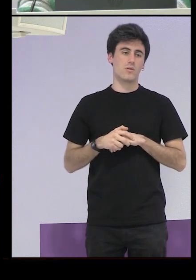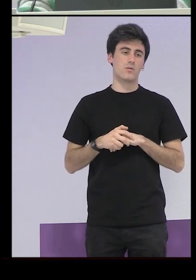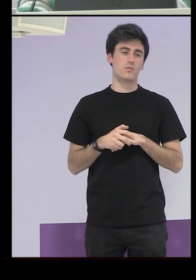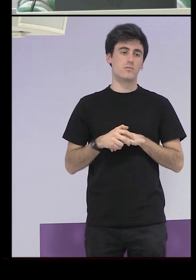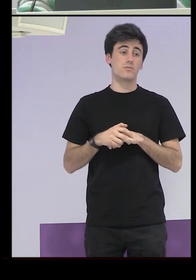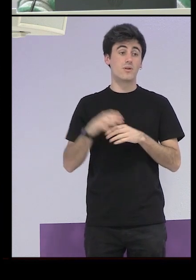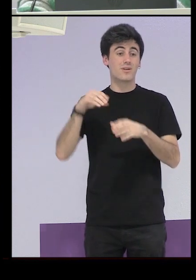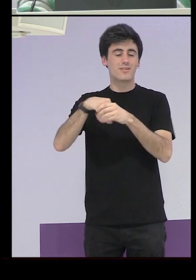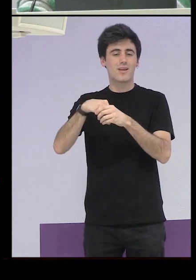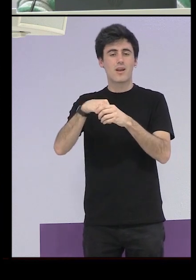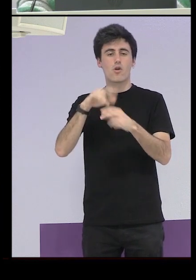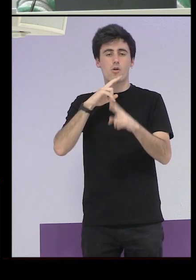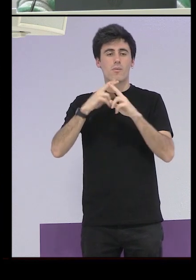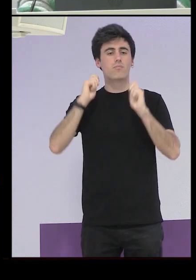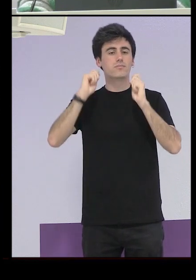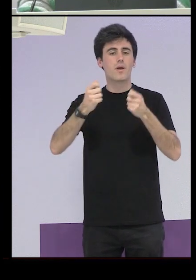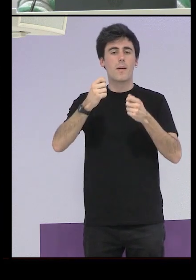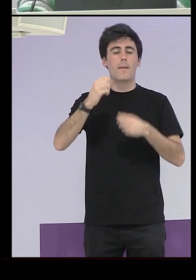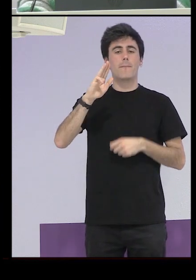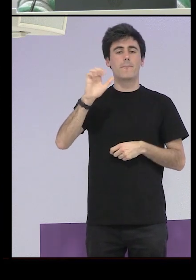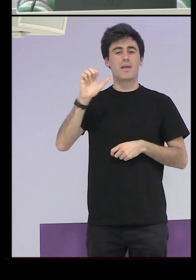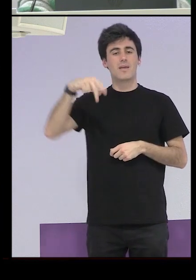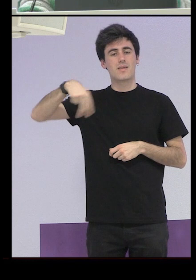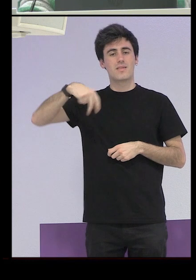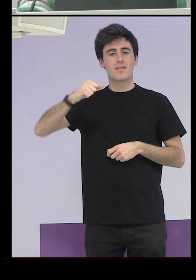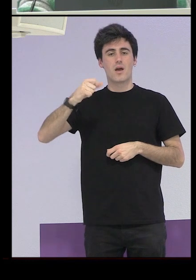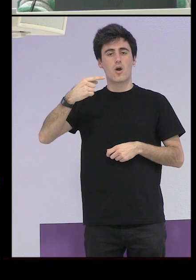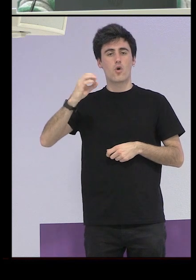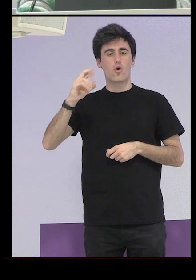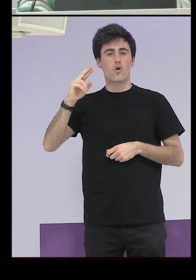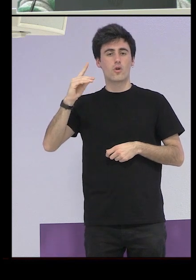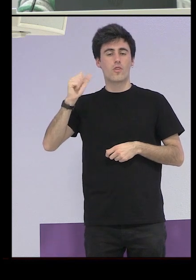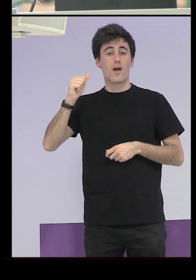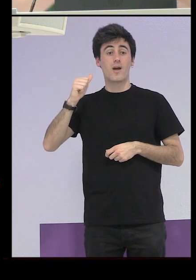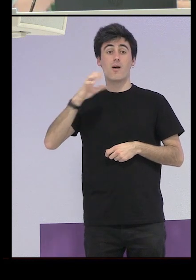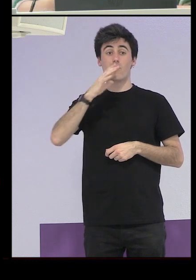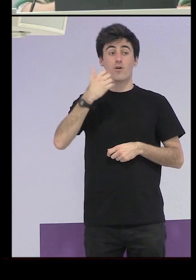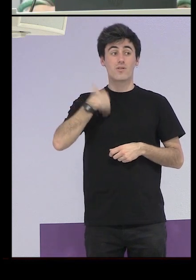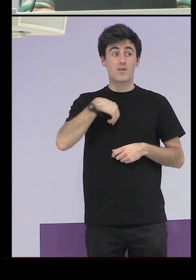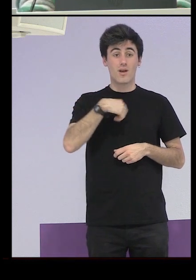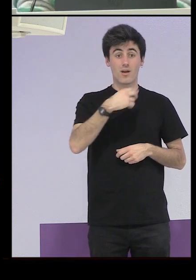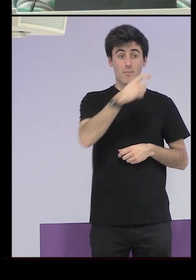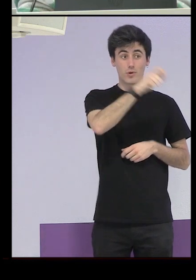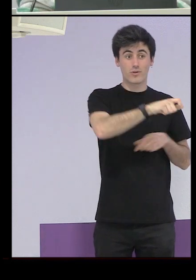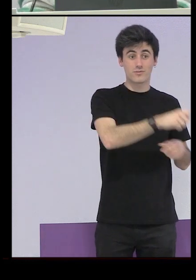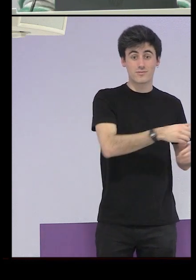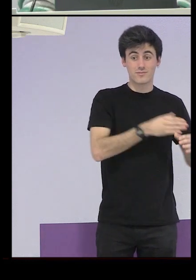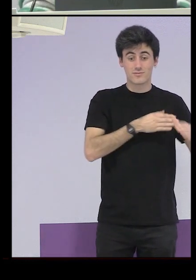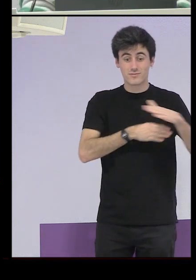las internas la llamaban Peña Gorda porque llegaban normalmente ya con un estado un avanzado estado de